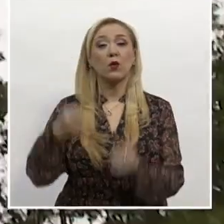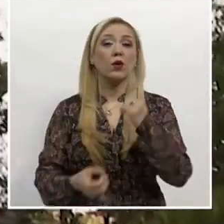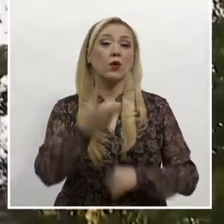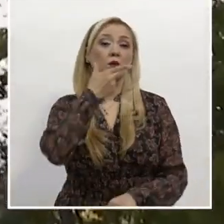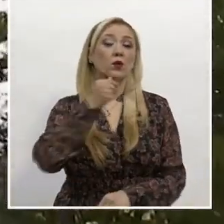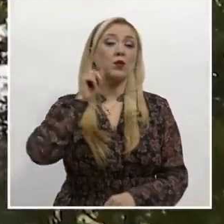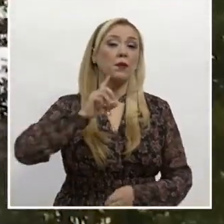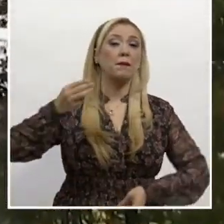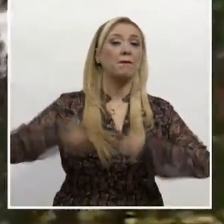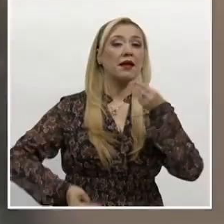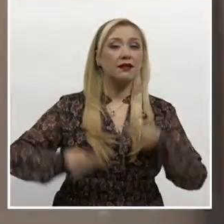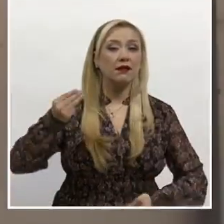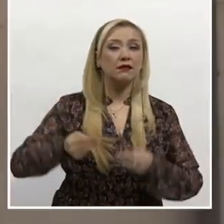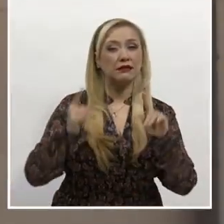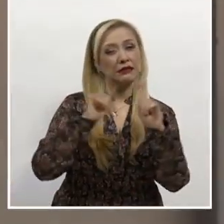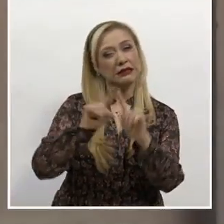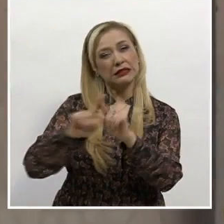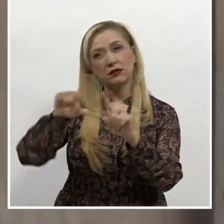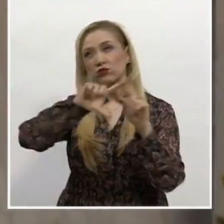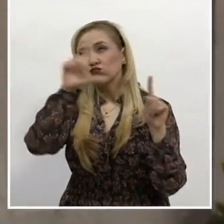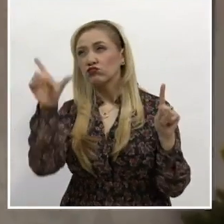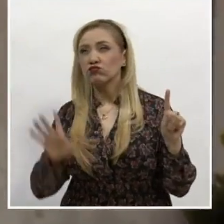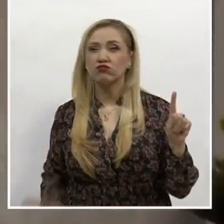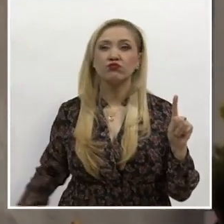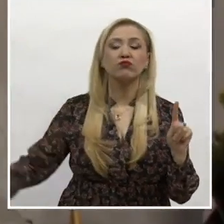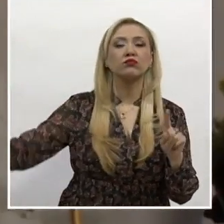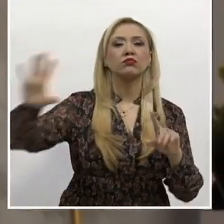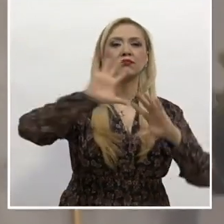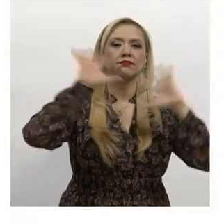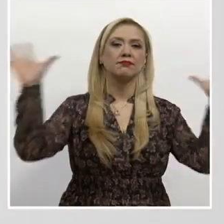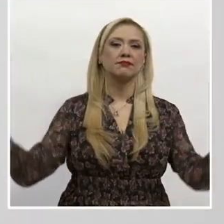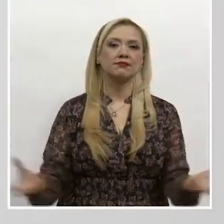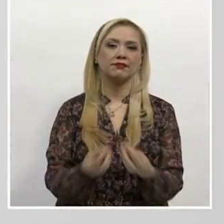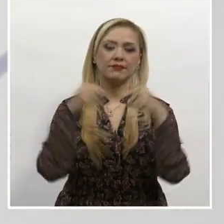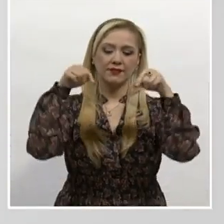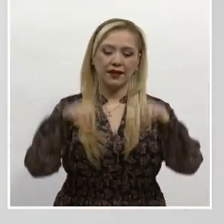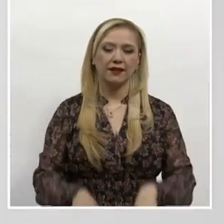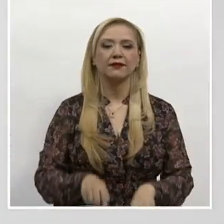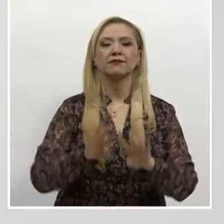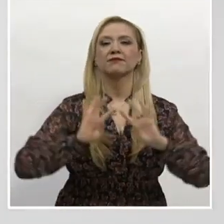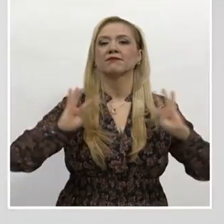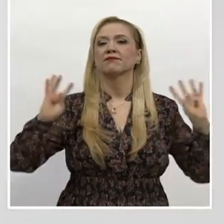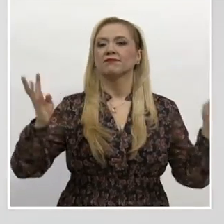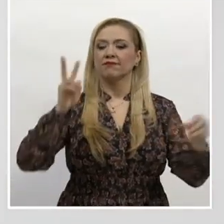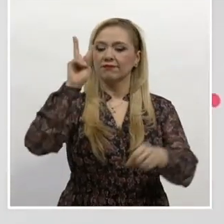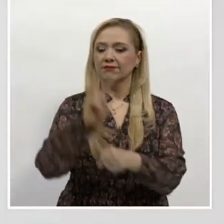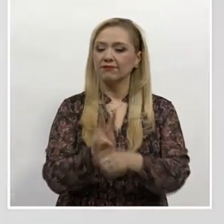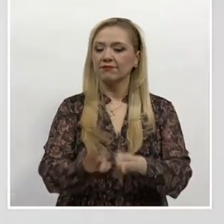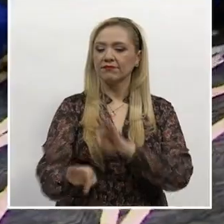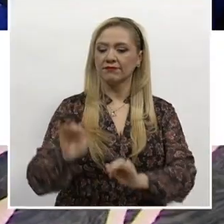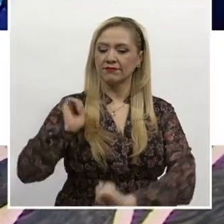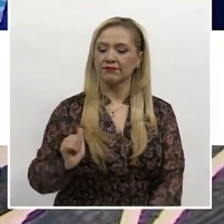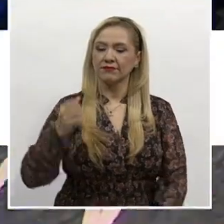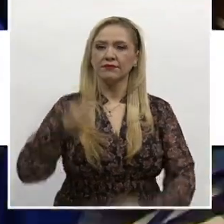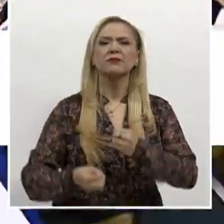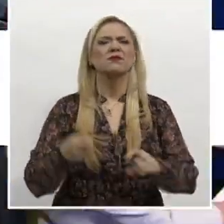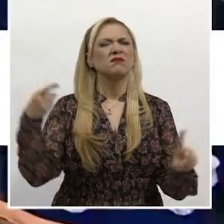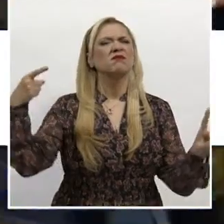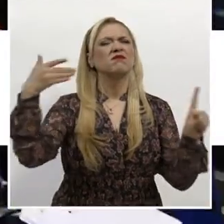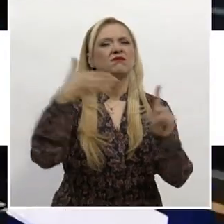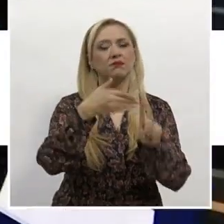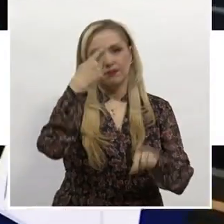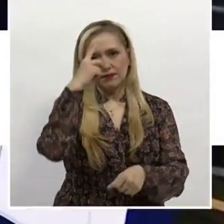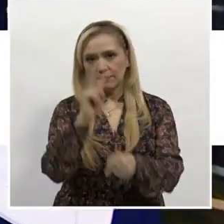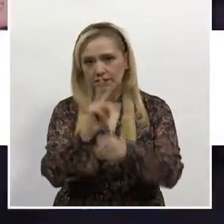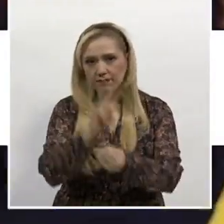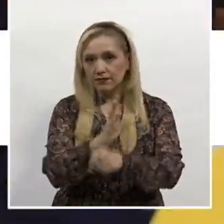jueces, magistradas y magistrados federales conforman el Consejo de la Judicatura Federal, cuyo objetivo es impartir justicia, vigilar